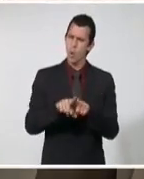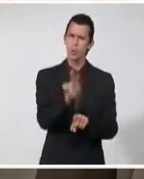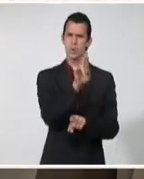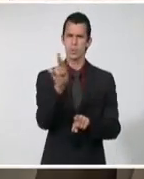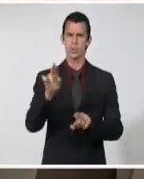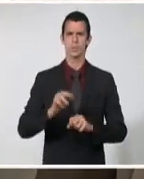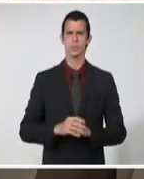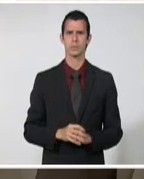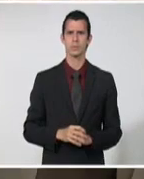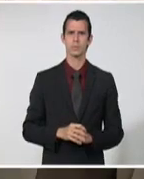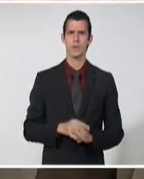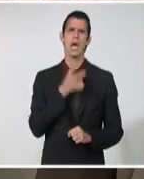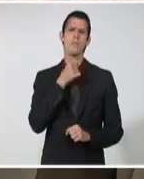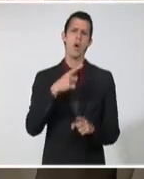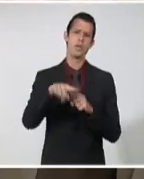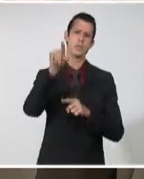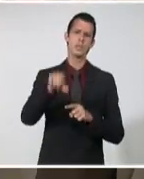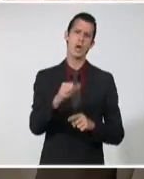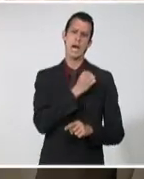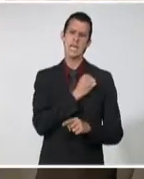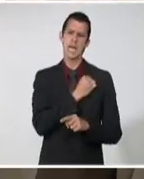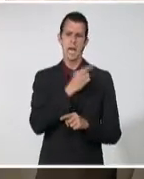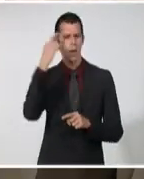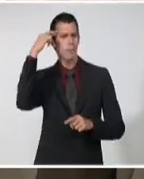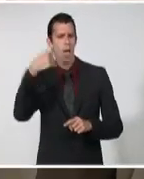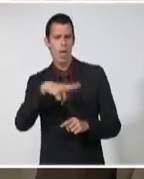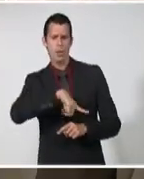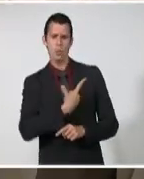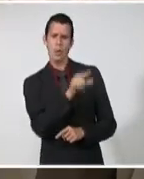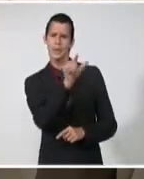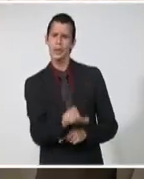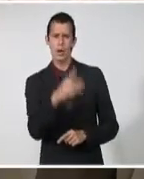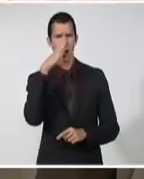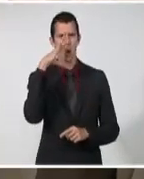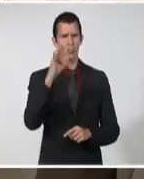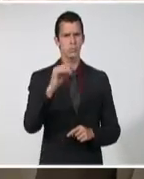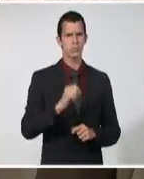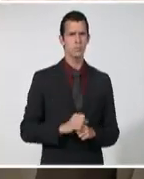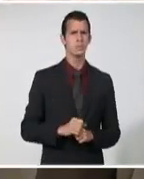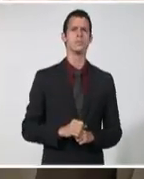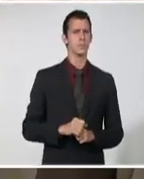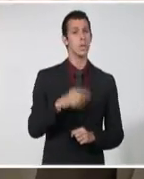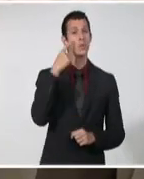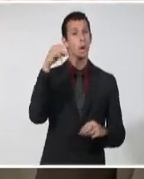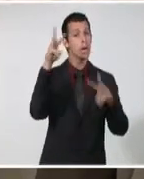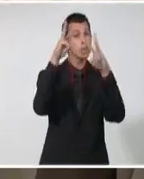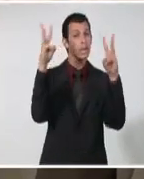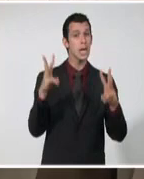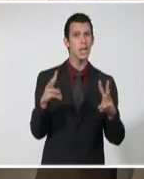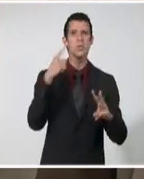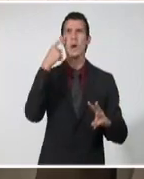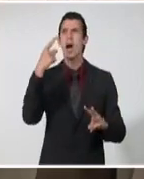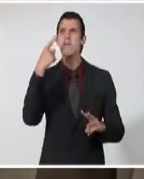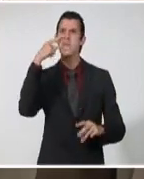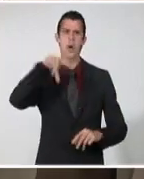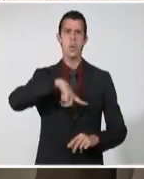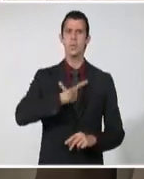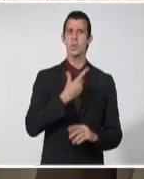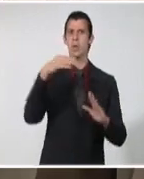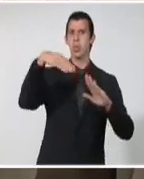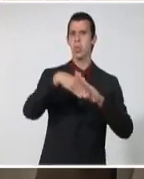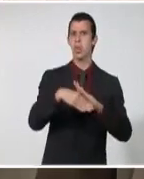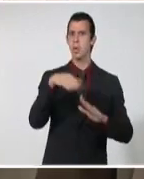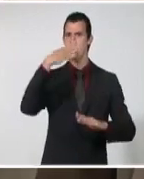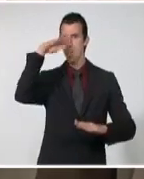que no se confunda el enemigo, que no se confunda en las redes sociales, por muy inmensas y por muy eficientes que parezcan ser.